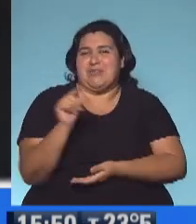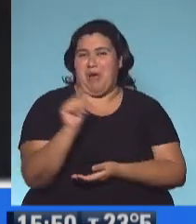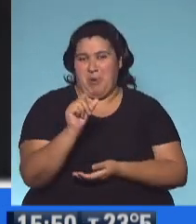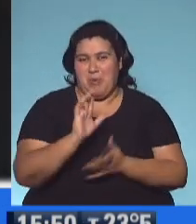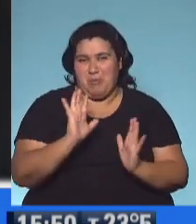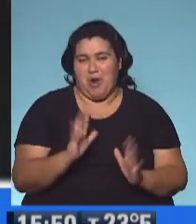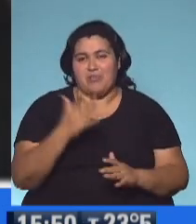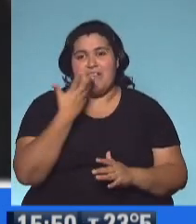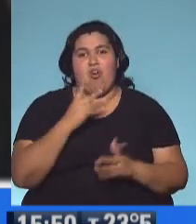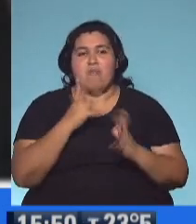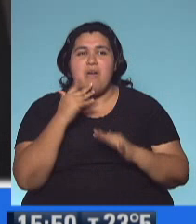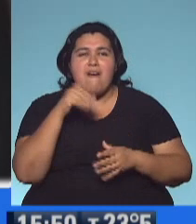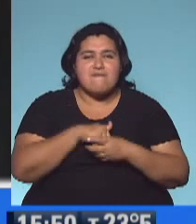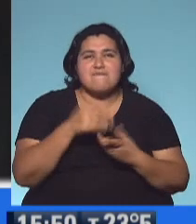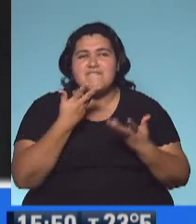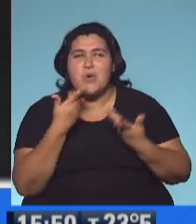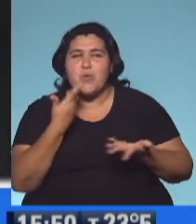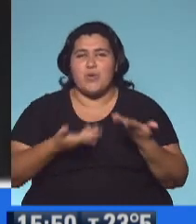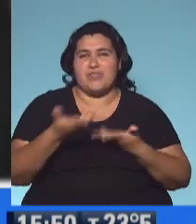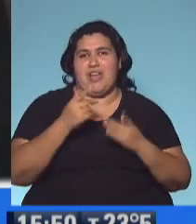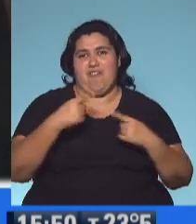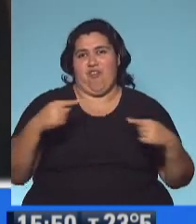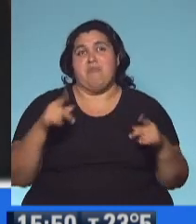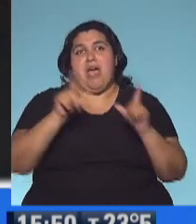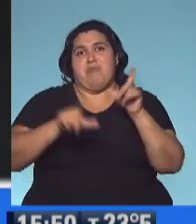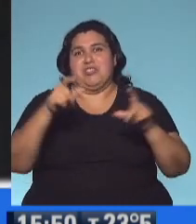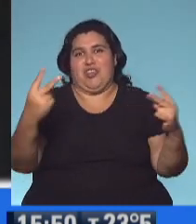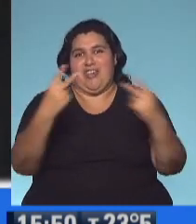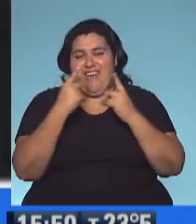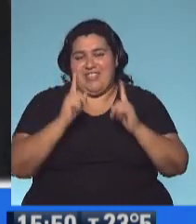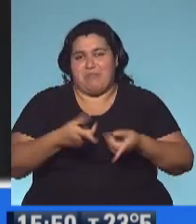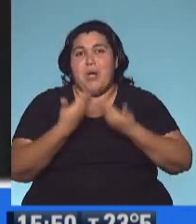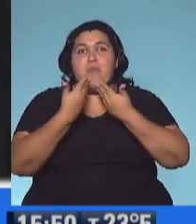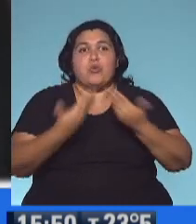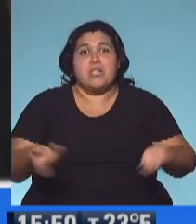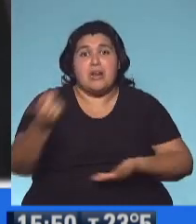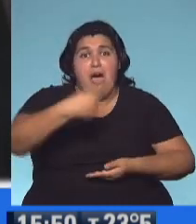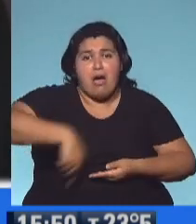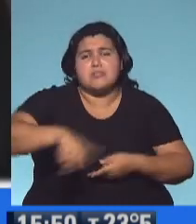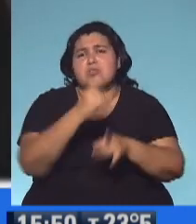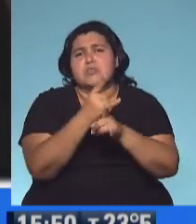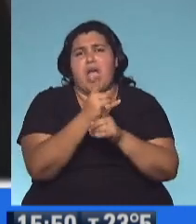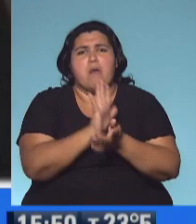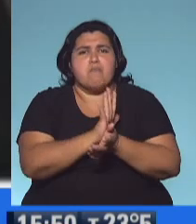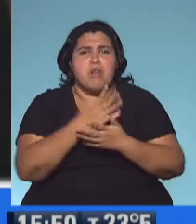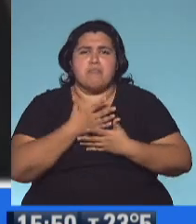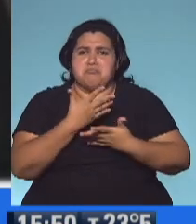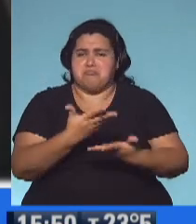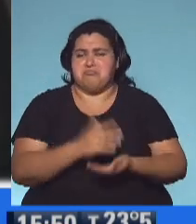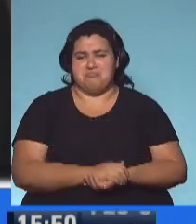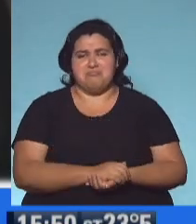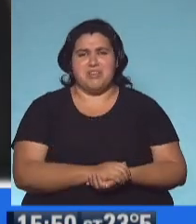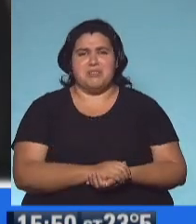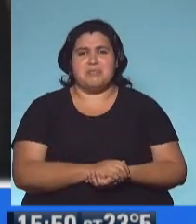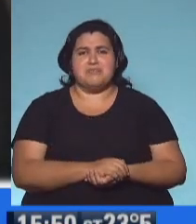haberme metido un poco en el estudio de ustedes y en la casa de aquellos que están mirando. Muchas gracias por todo y por la generosidad con la que me han tratado. Muchas gracias a vos, Adrián. La